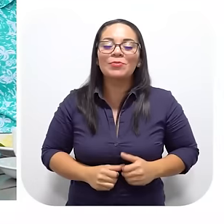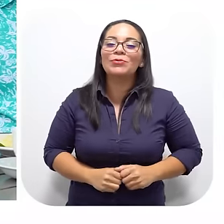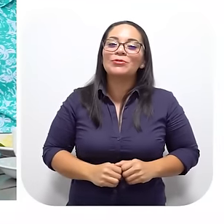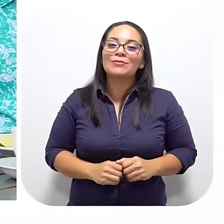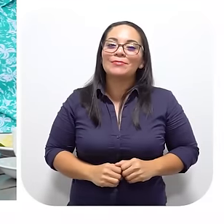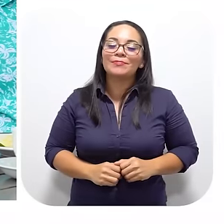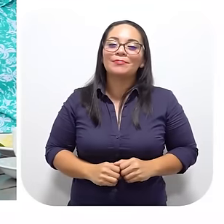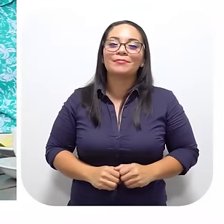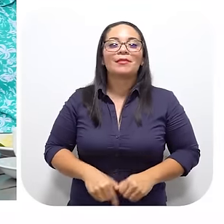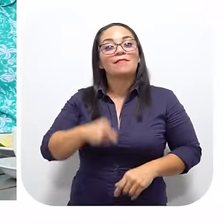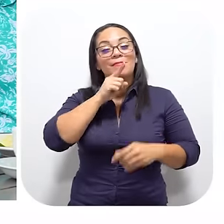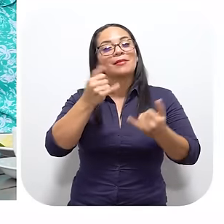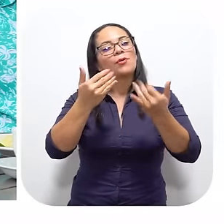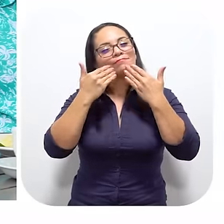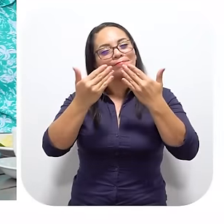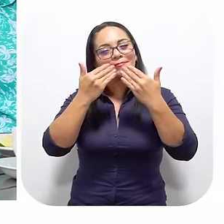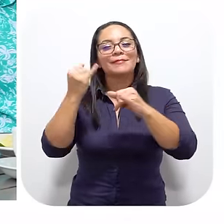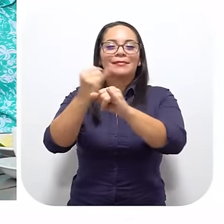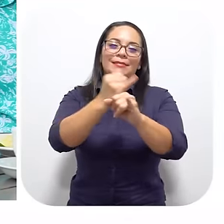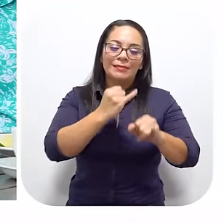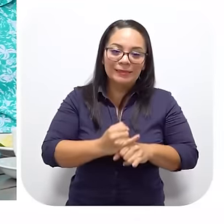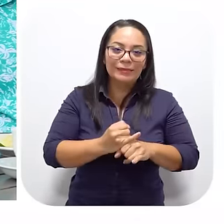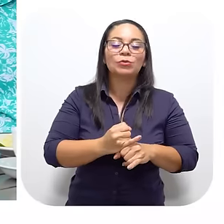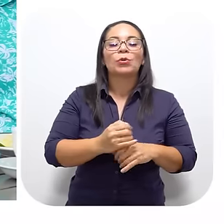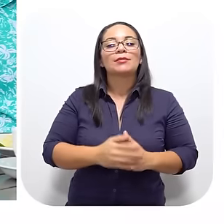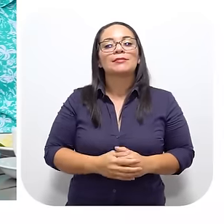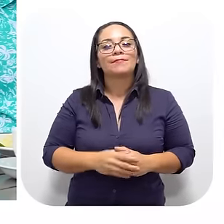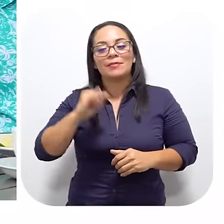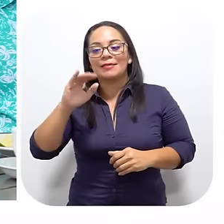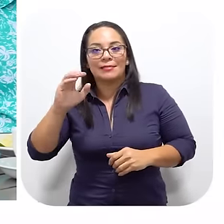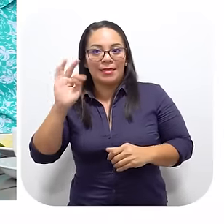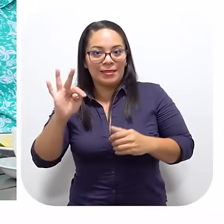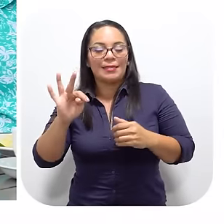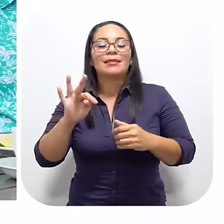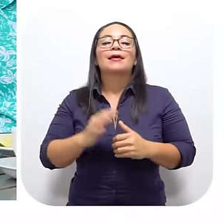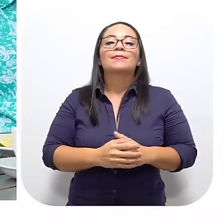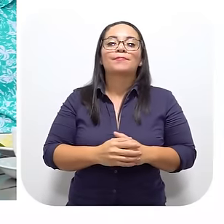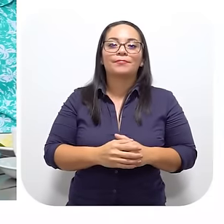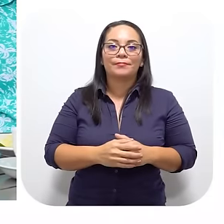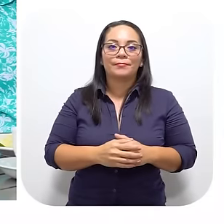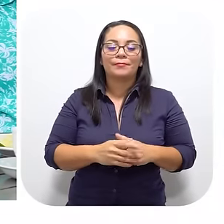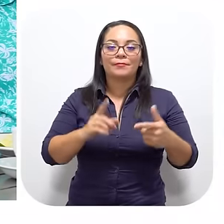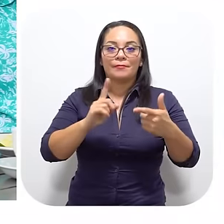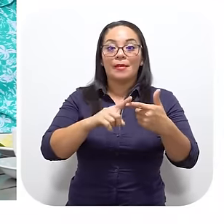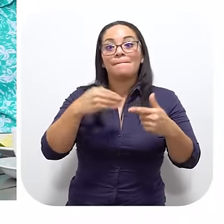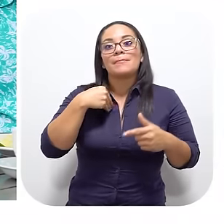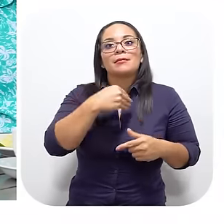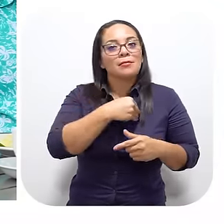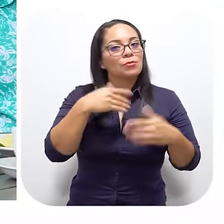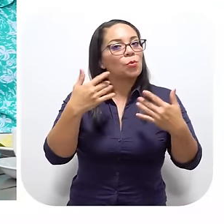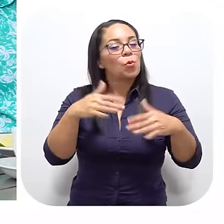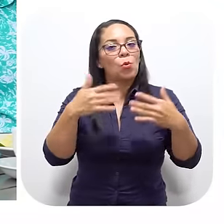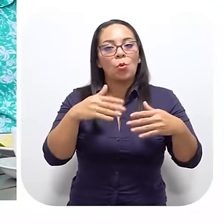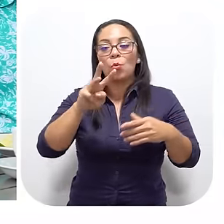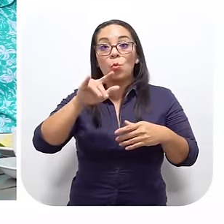Entonces Agradecidos Con esas instituciones Con el ICT Con Con el